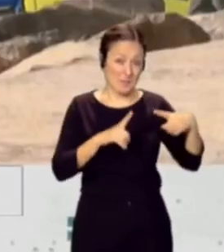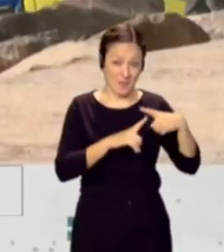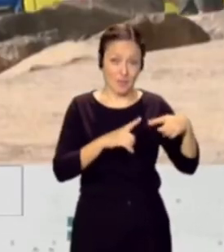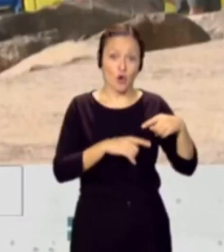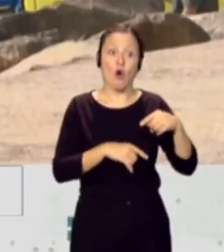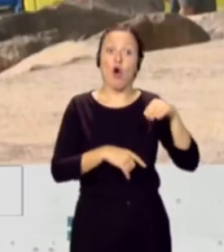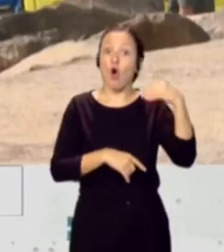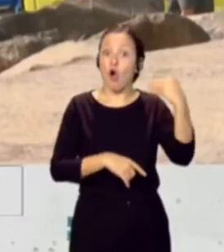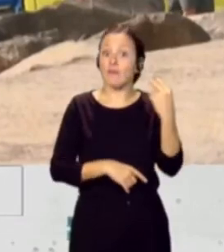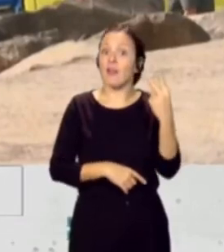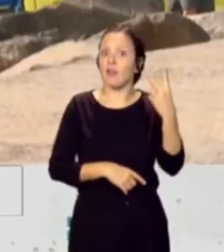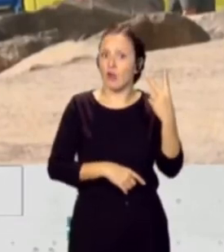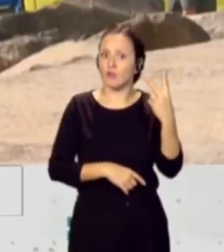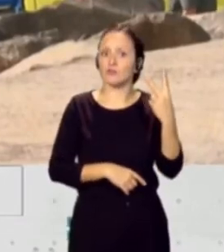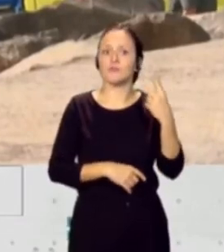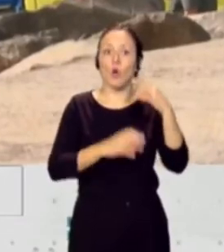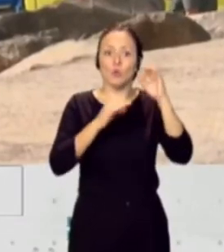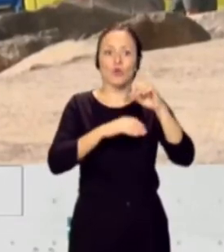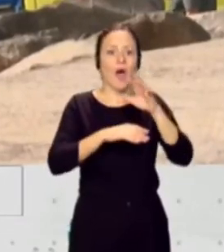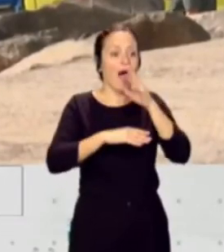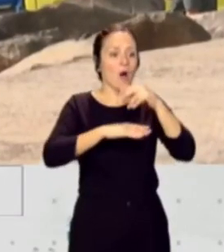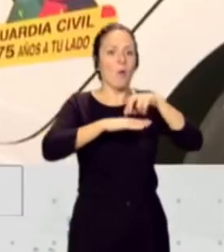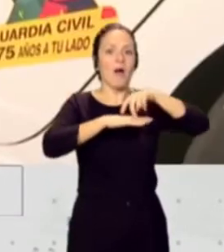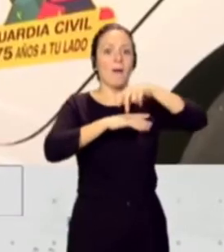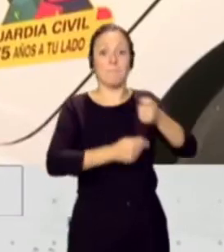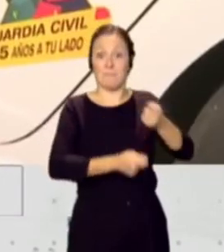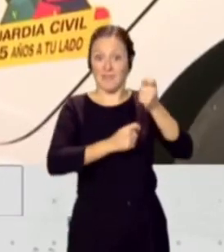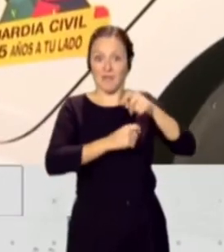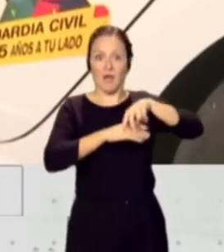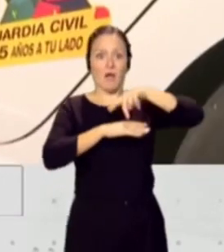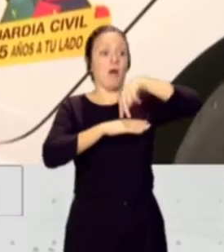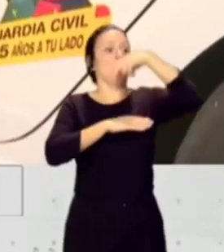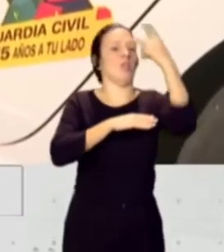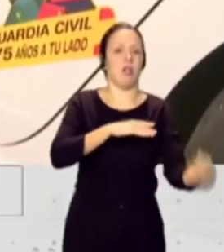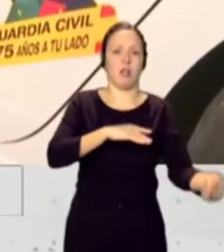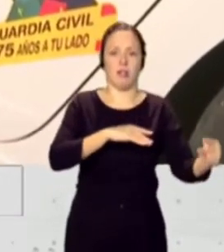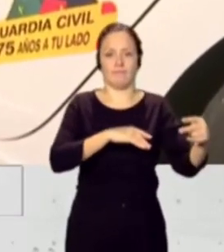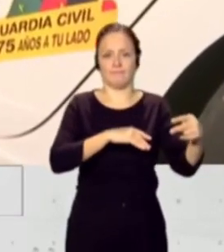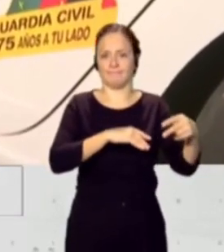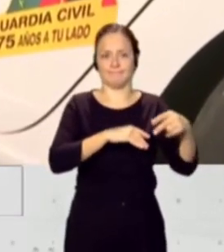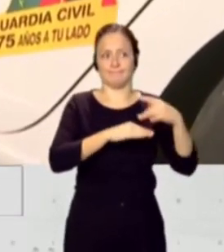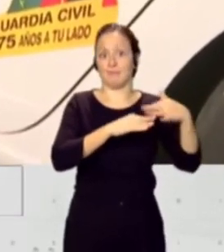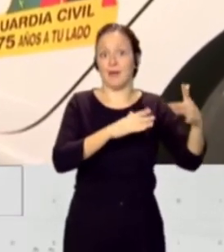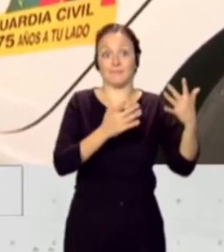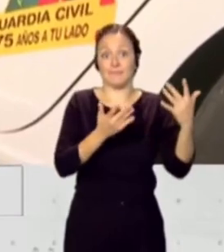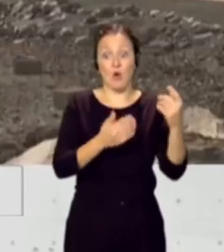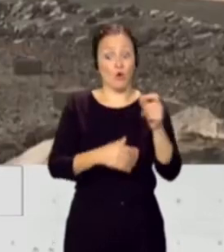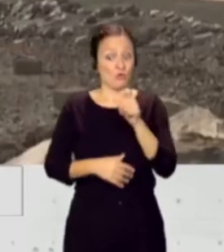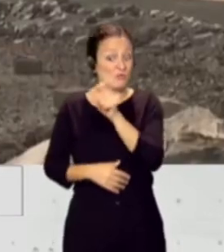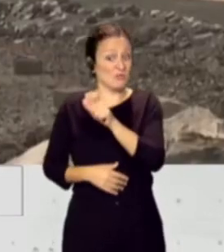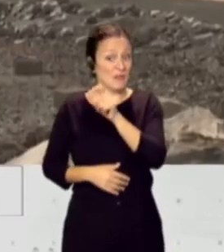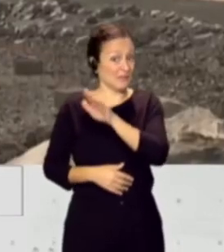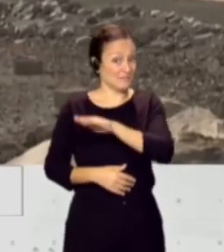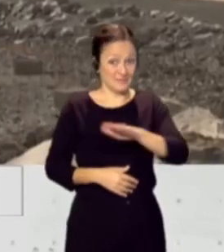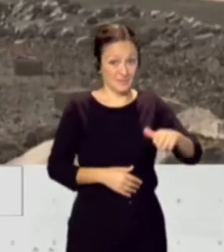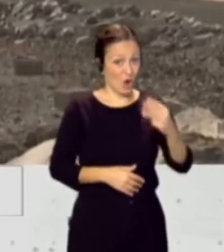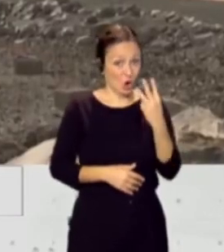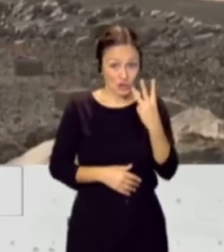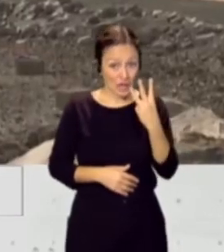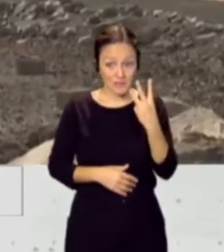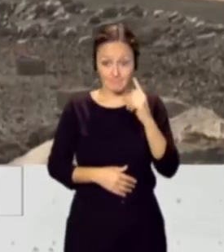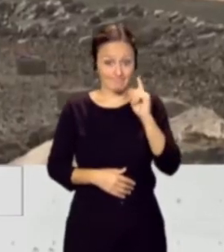otros dos jóvenes también cayeron al agua, estaban pescando en las palmas de Gran Canaria, los cuerpos de estos tres jóvenes aún no han sido